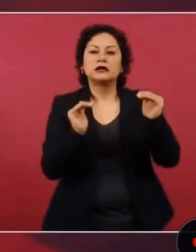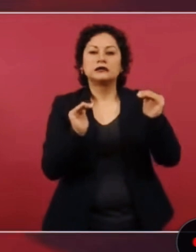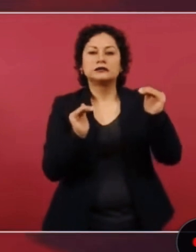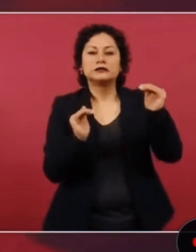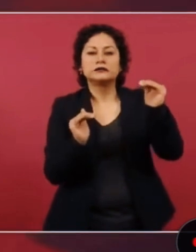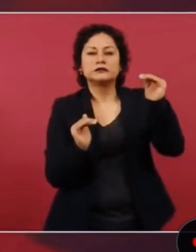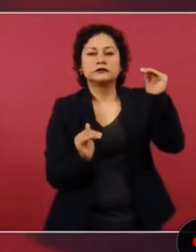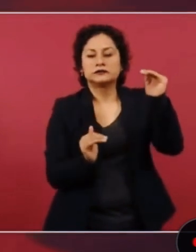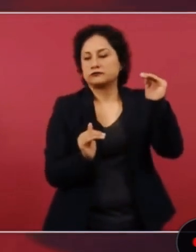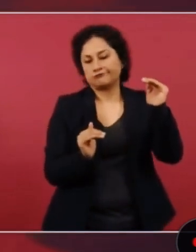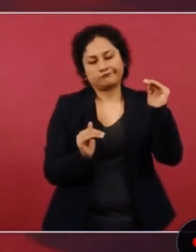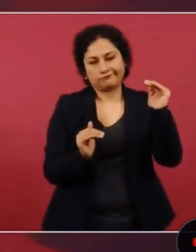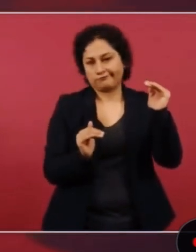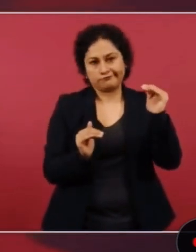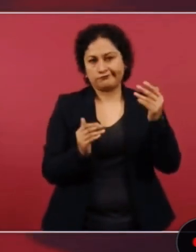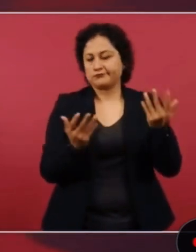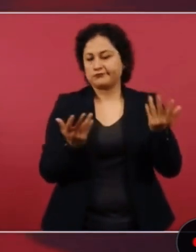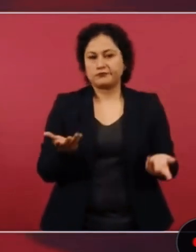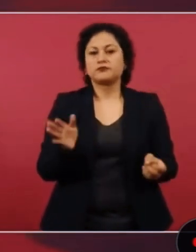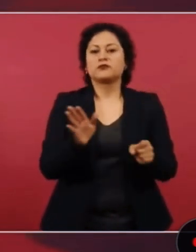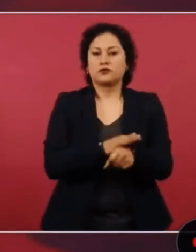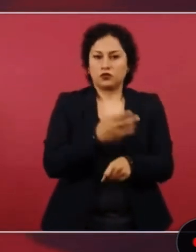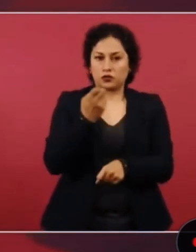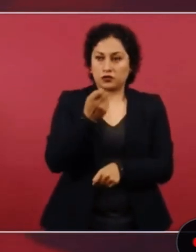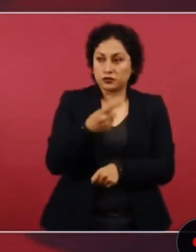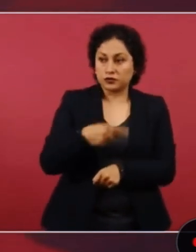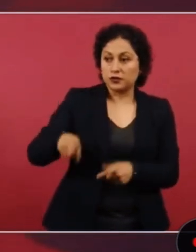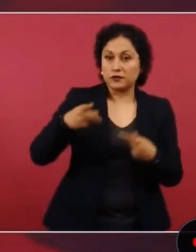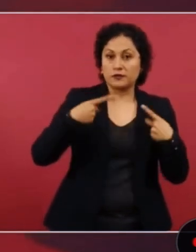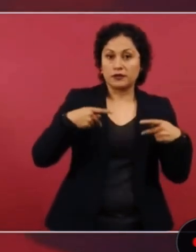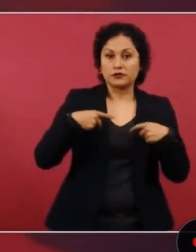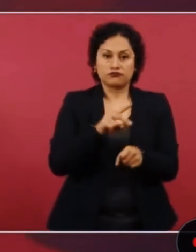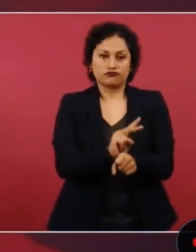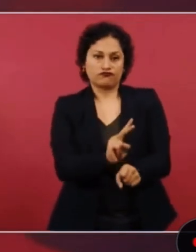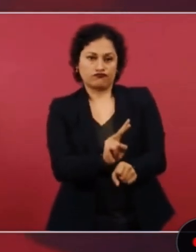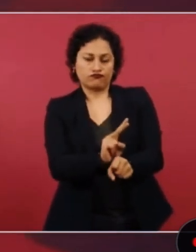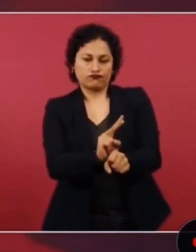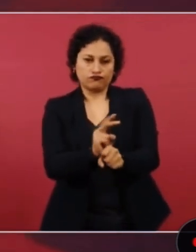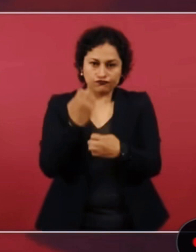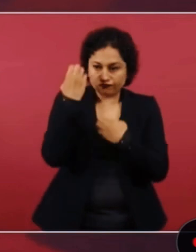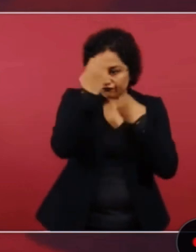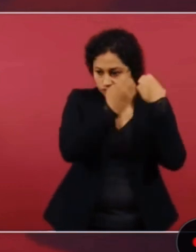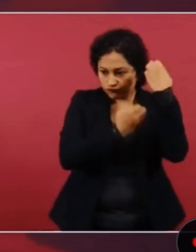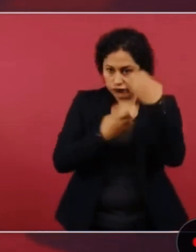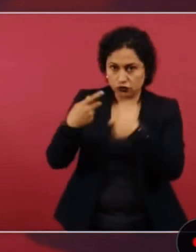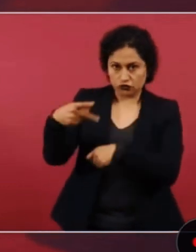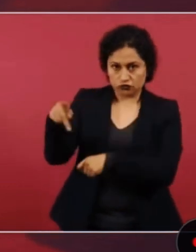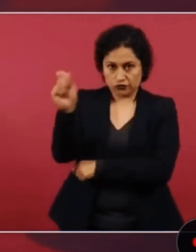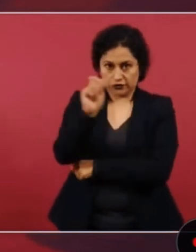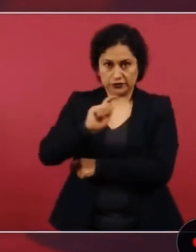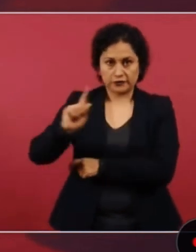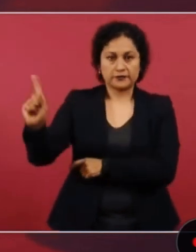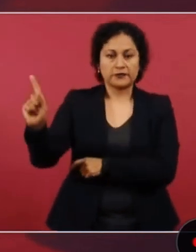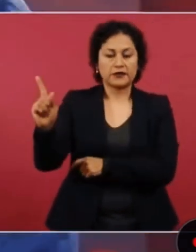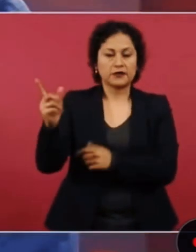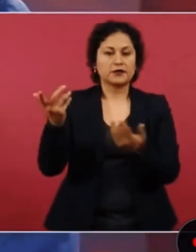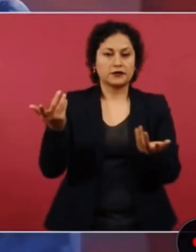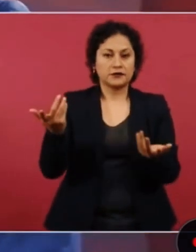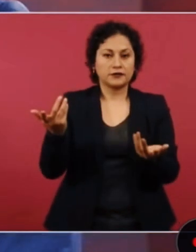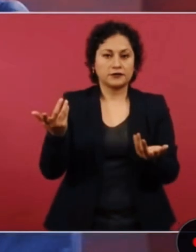está llevando a cabo un seguimiento sobre esta situación muy excepcional,